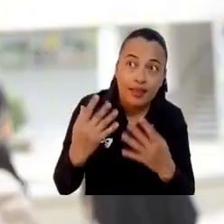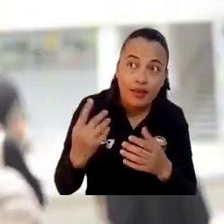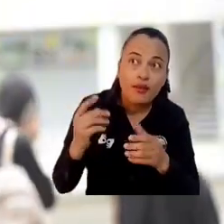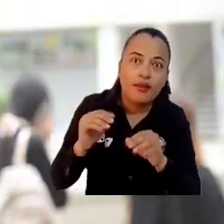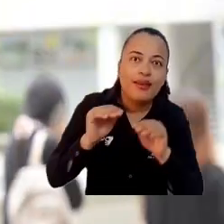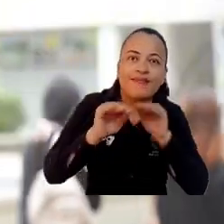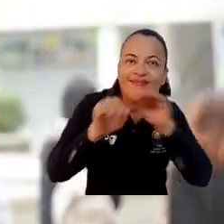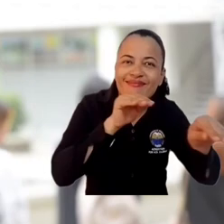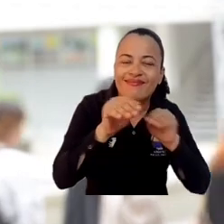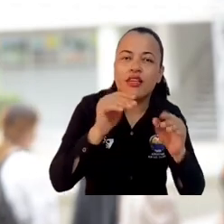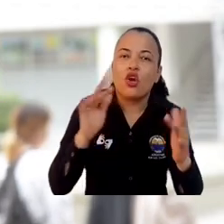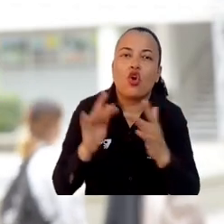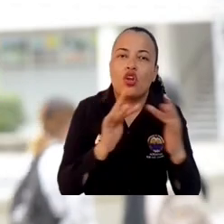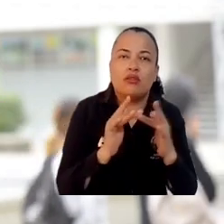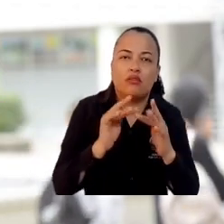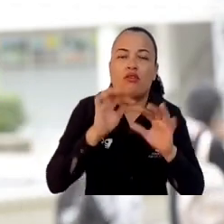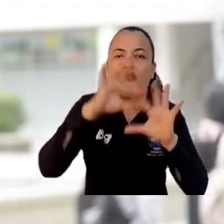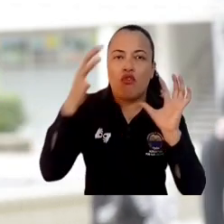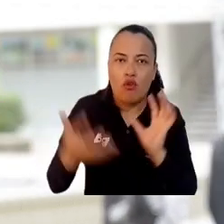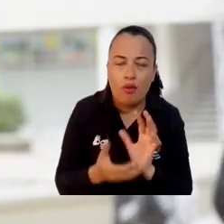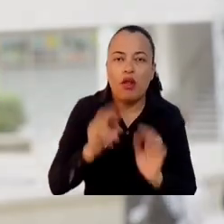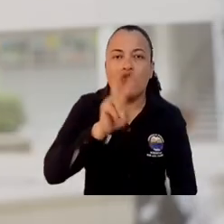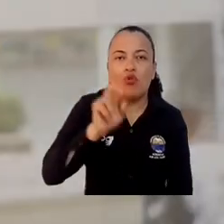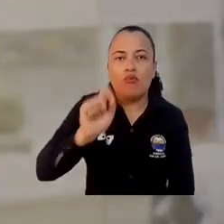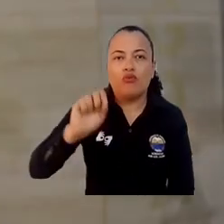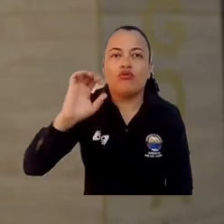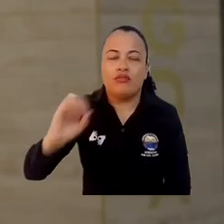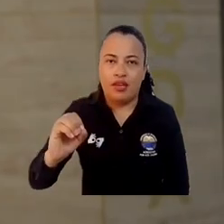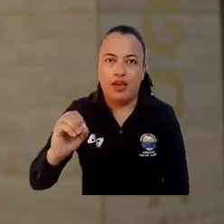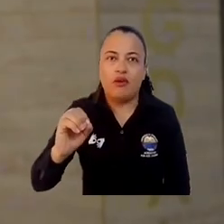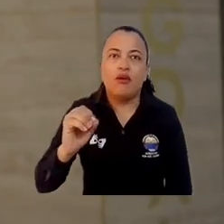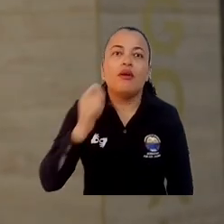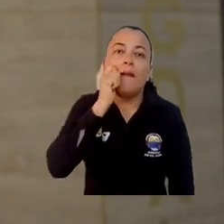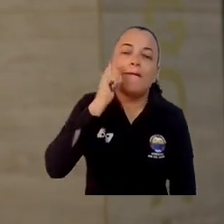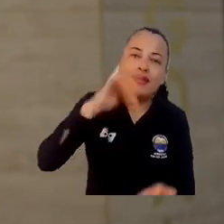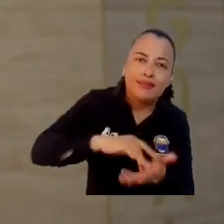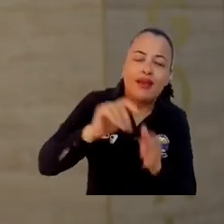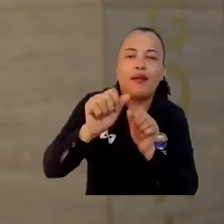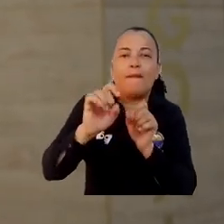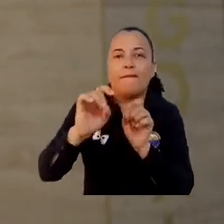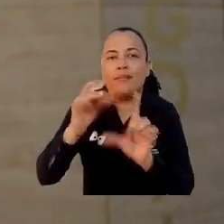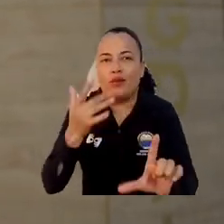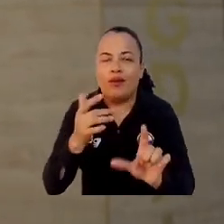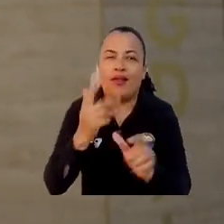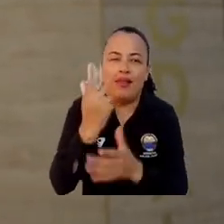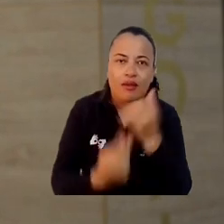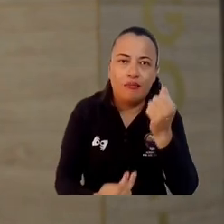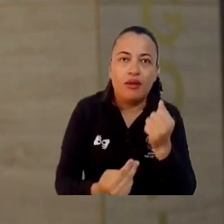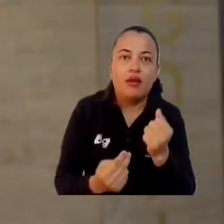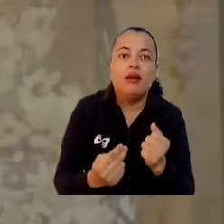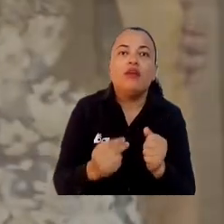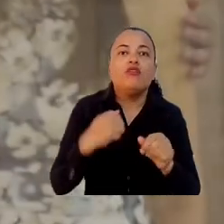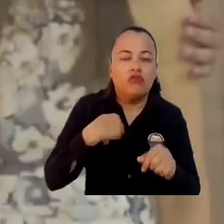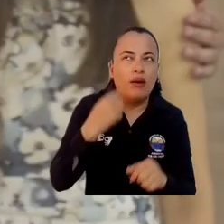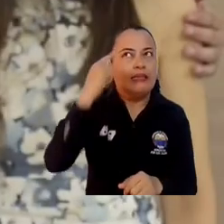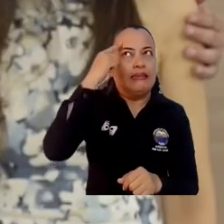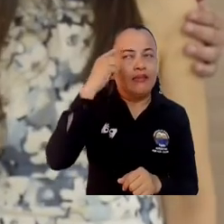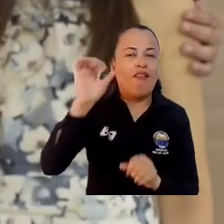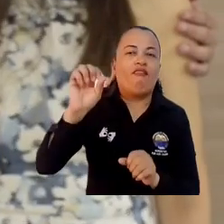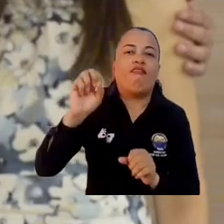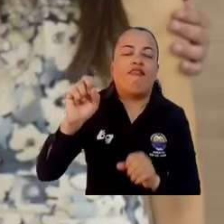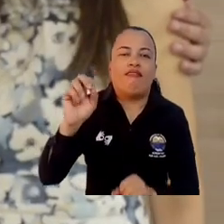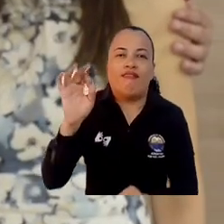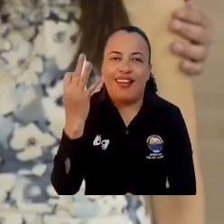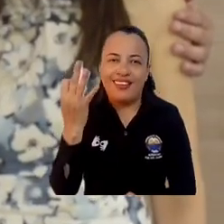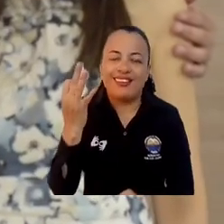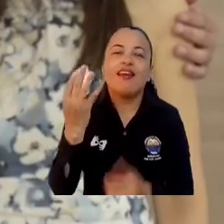beneficiaria de la convocatoria conexión global 2.0 de la modalidad híbrida pues tenía en mente francia estoy pensando hacer una maestría